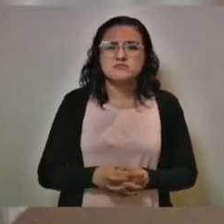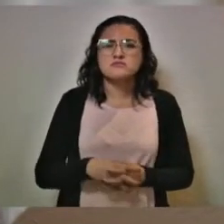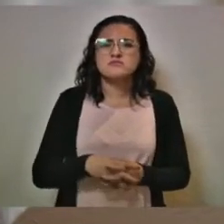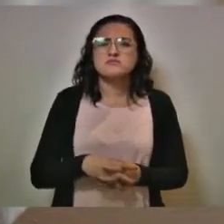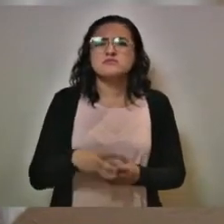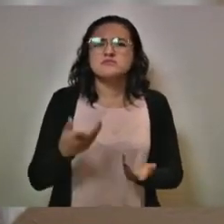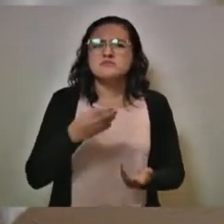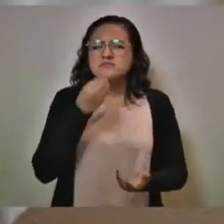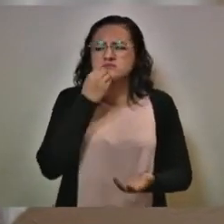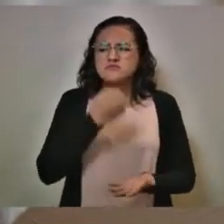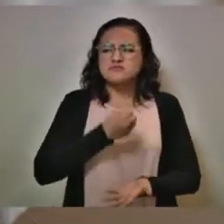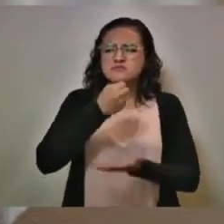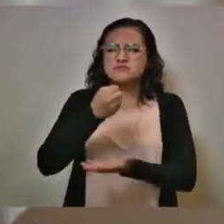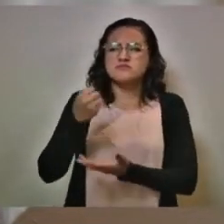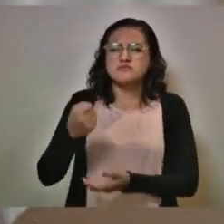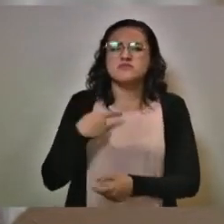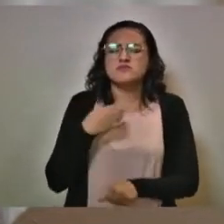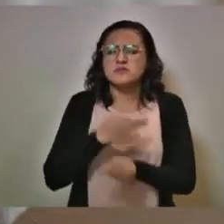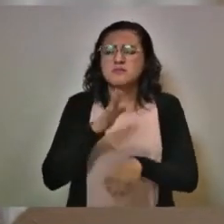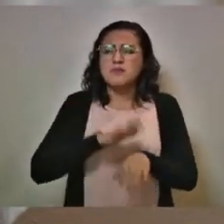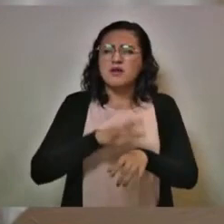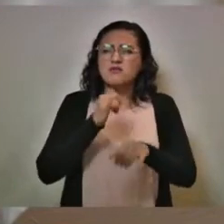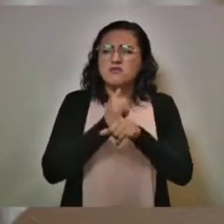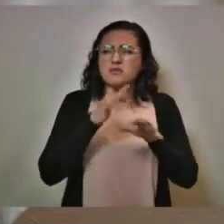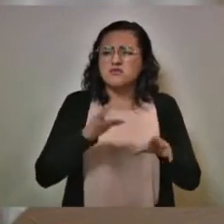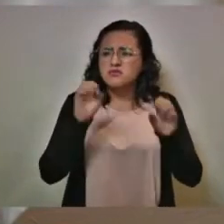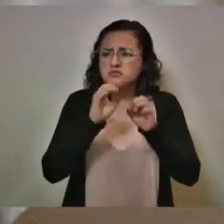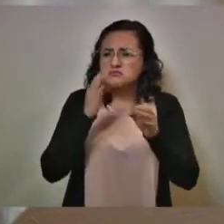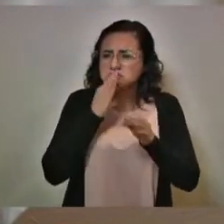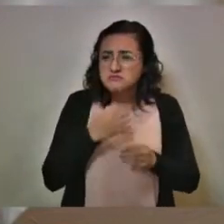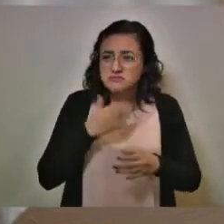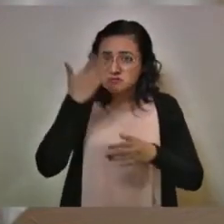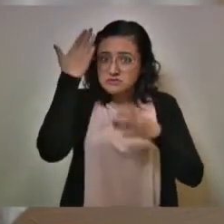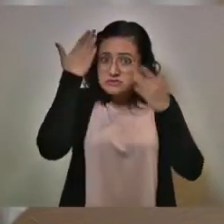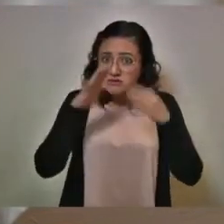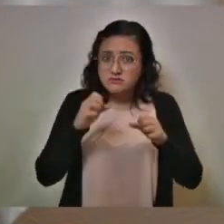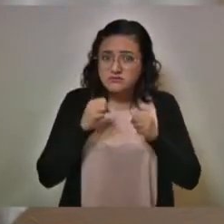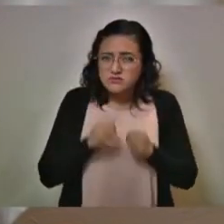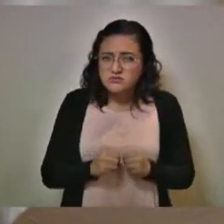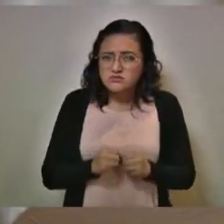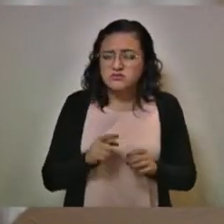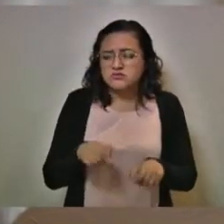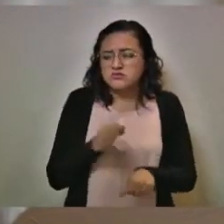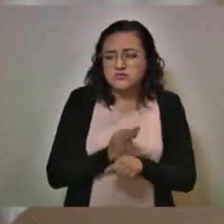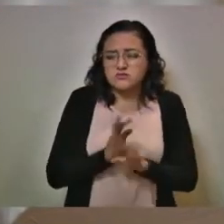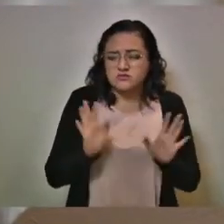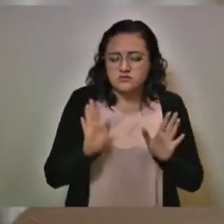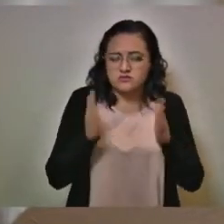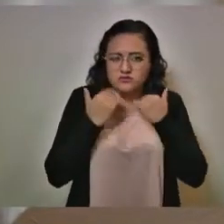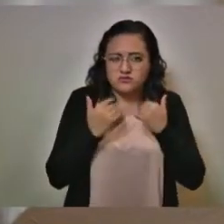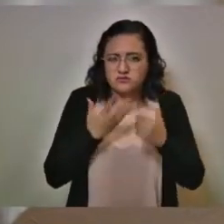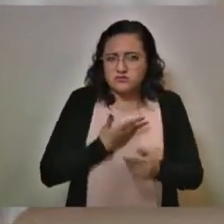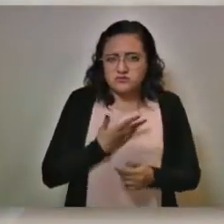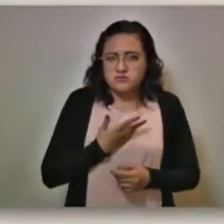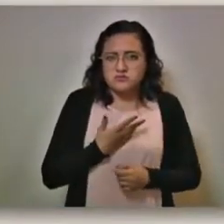Las despensas, pues voy a tomar más información para ya tener una posición al respecto, hoy no la tengo.